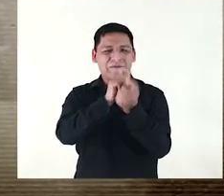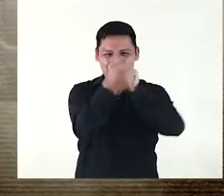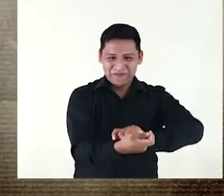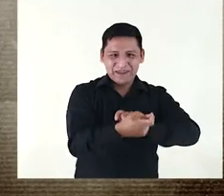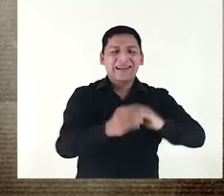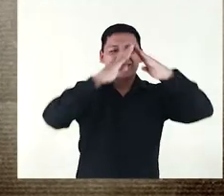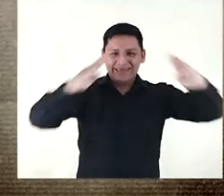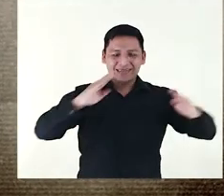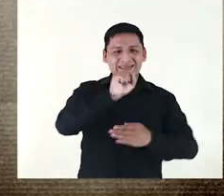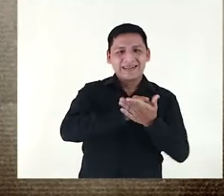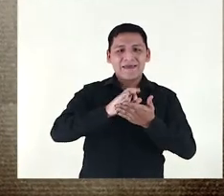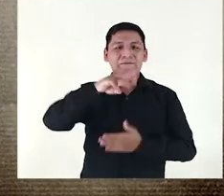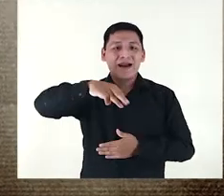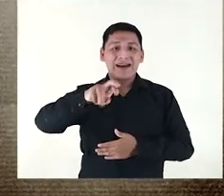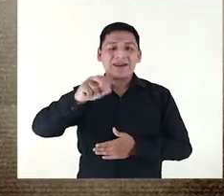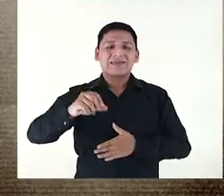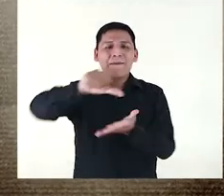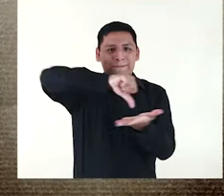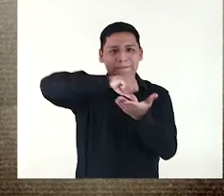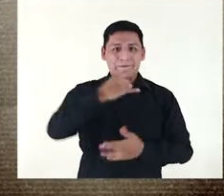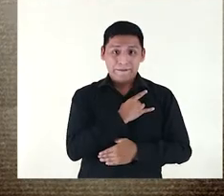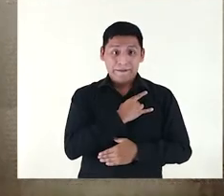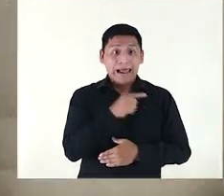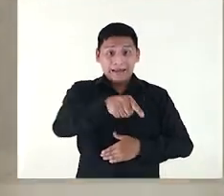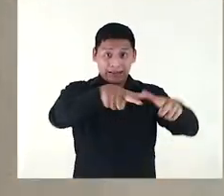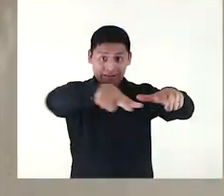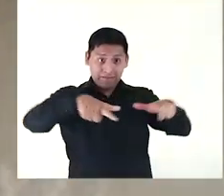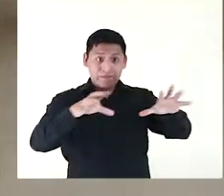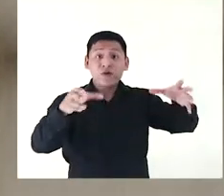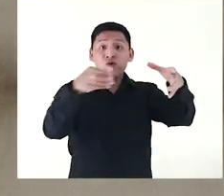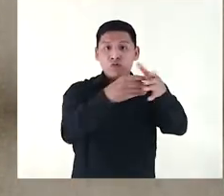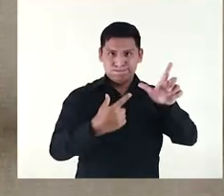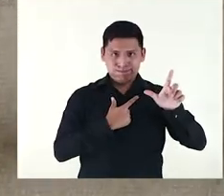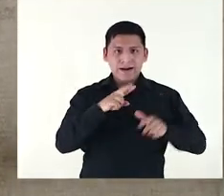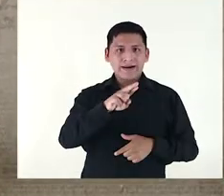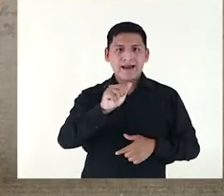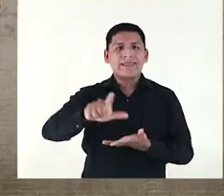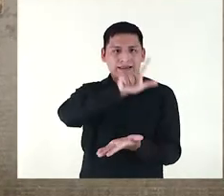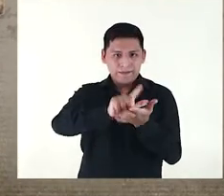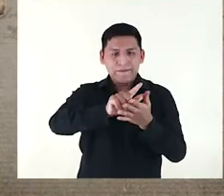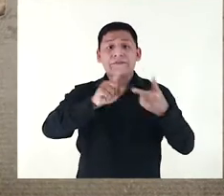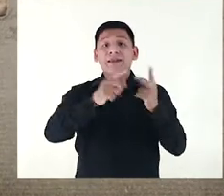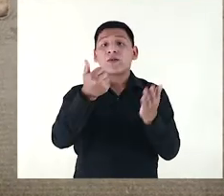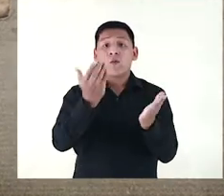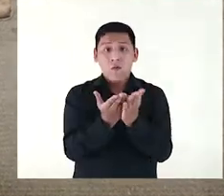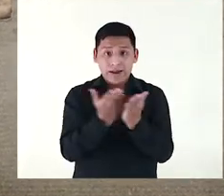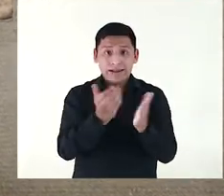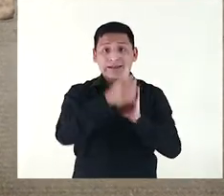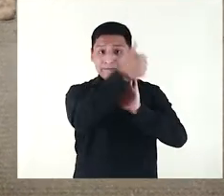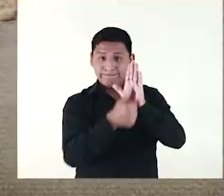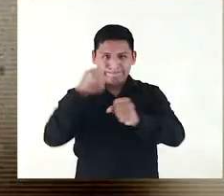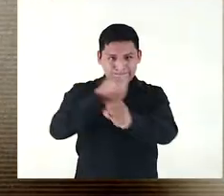casona de San Marcos en el Parque Universitario. Este local pasó a ser sede del Regimiento Real de Lima, la Escuela de